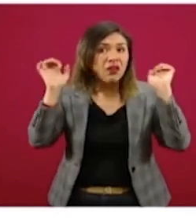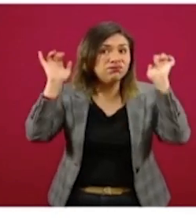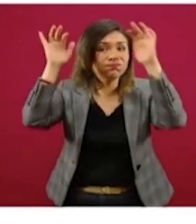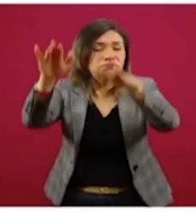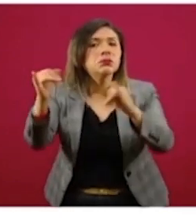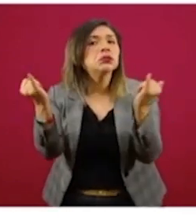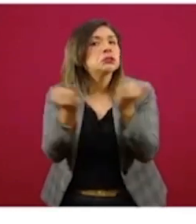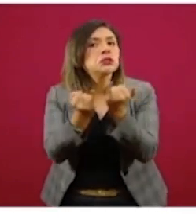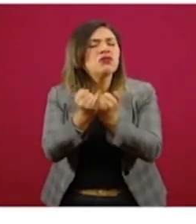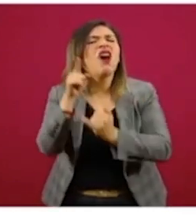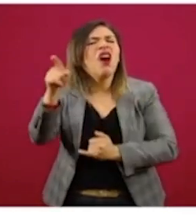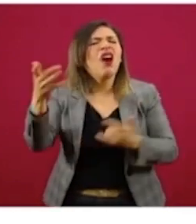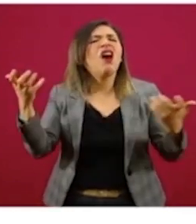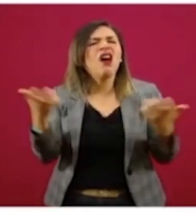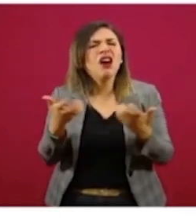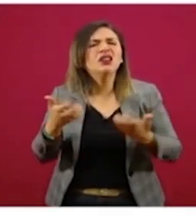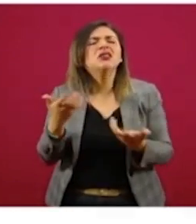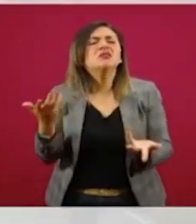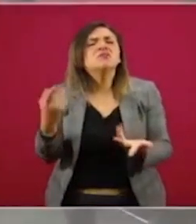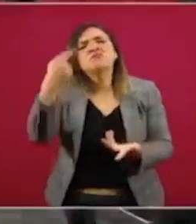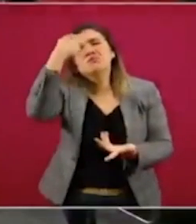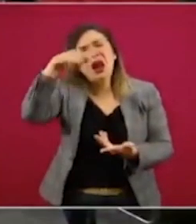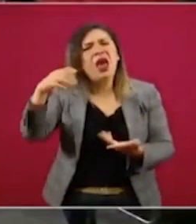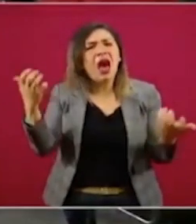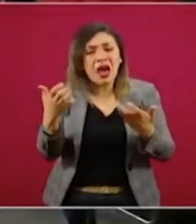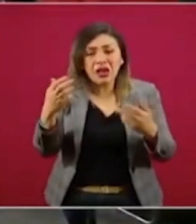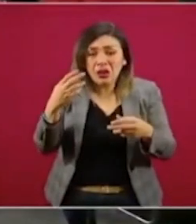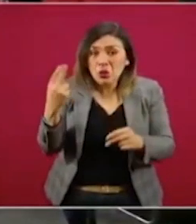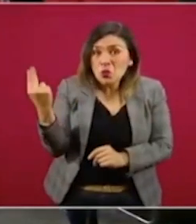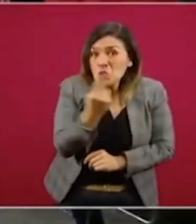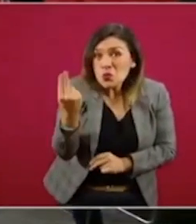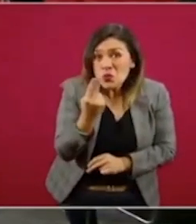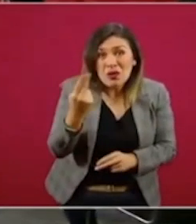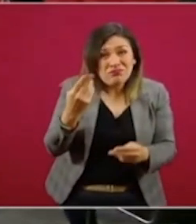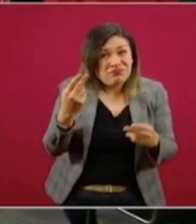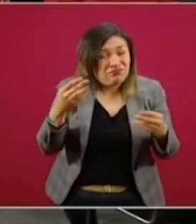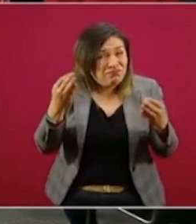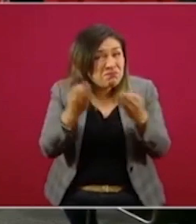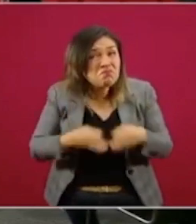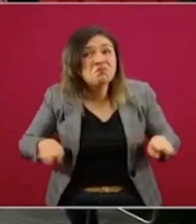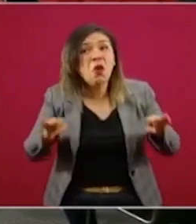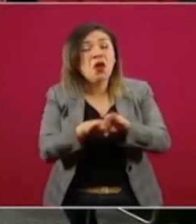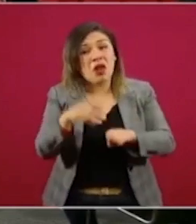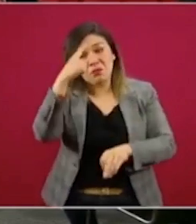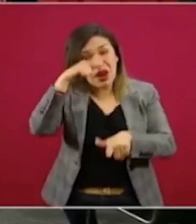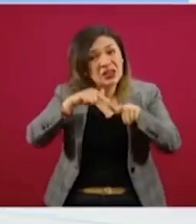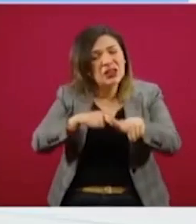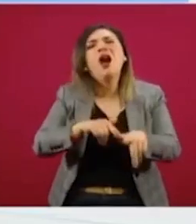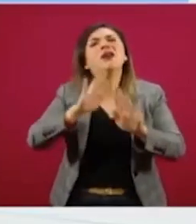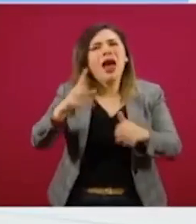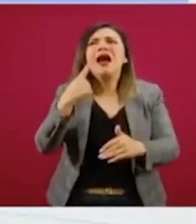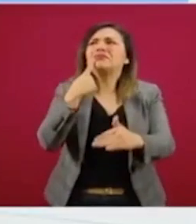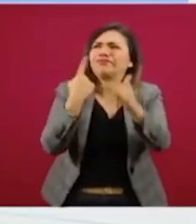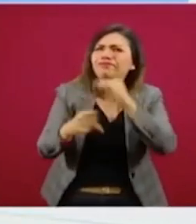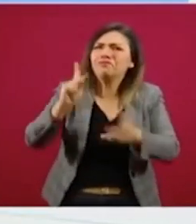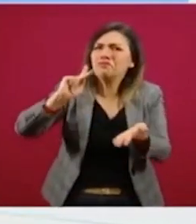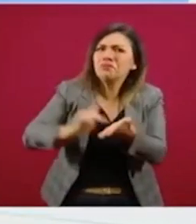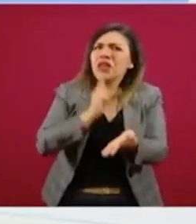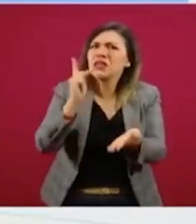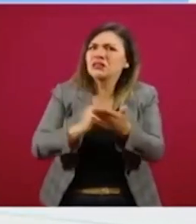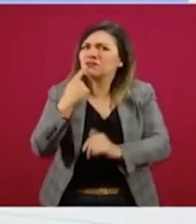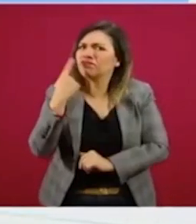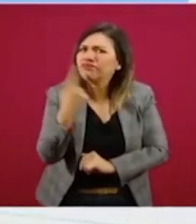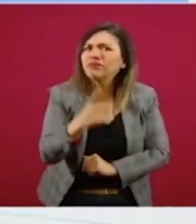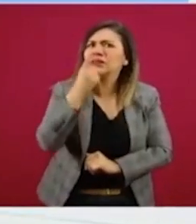Igualmente es una empresa con una actividad no esencial que se ha denunciado varias veces, hemos